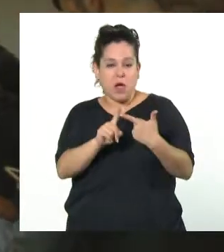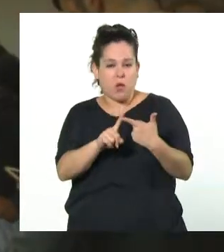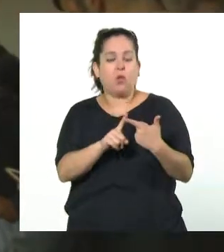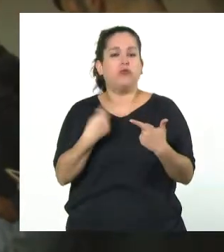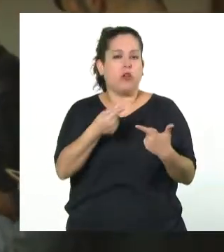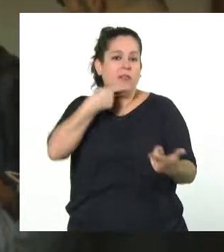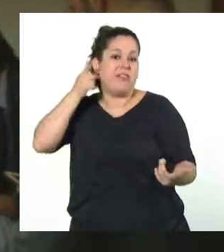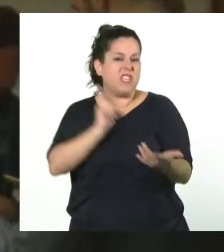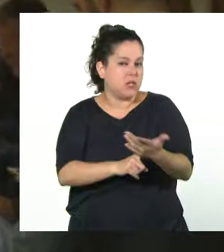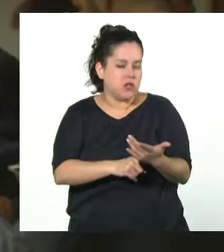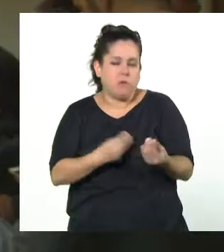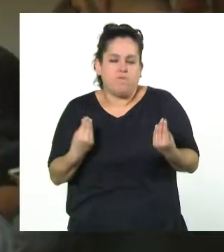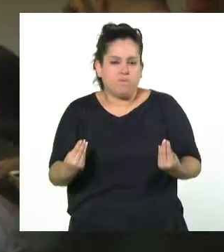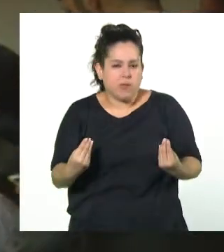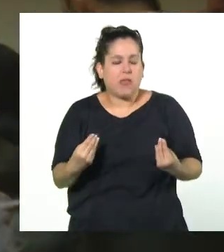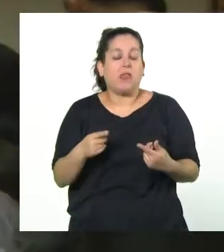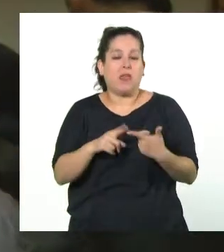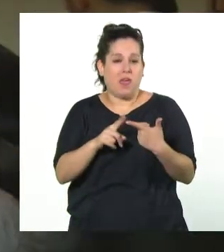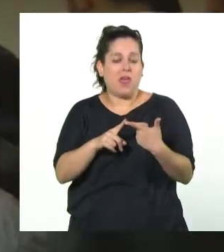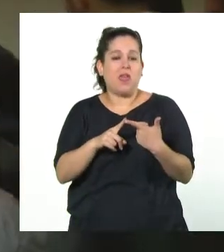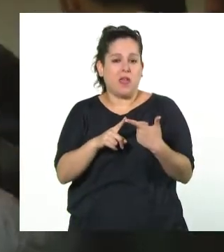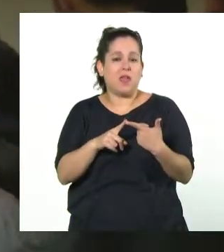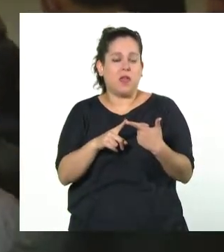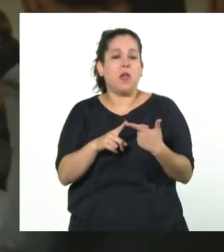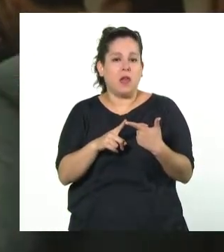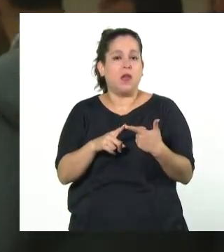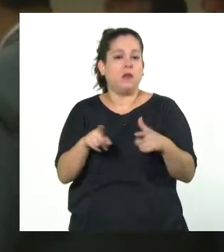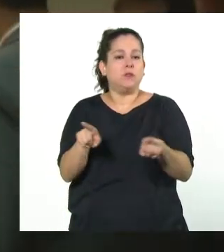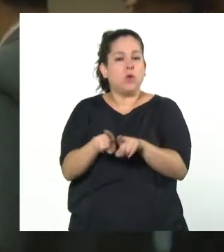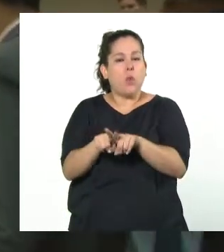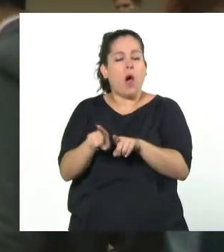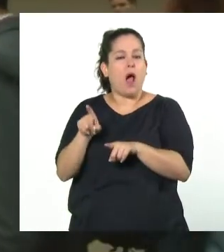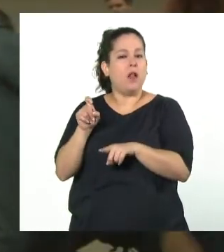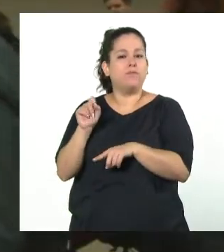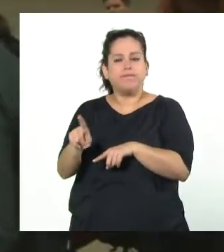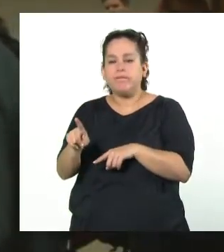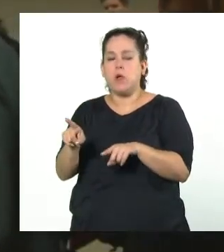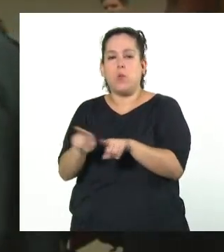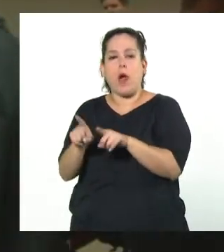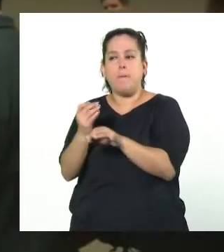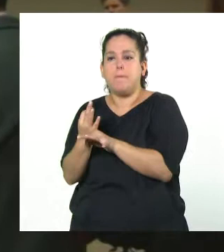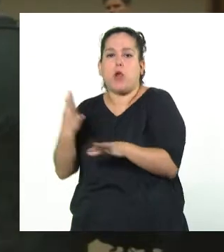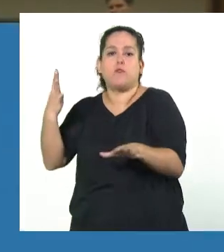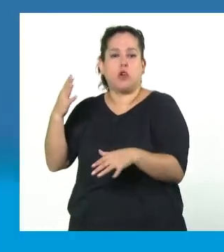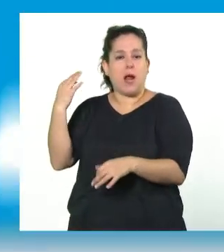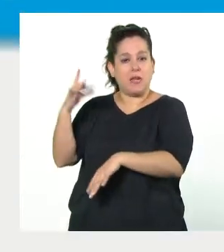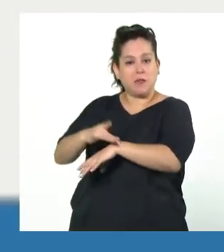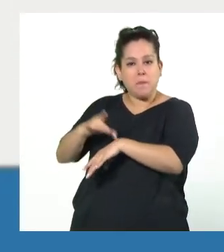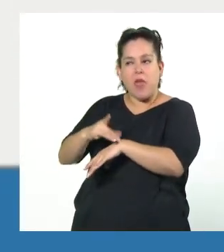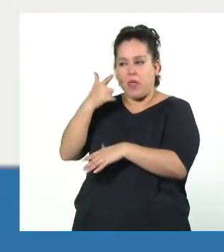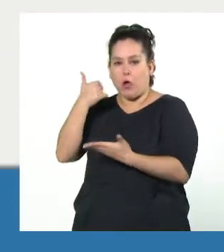a las guardias efectuadas por profesionales médicos.